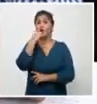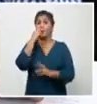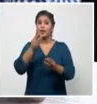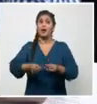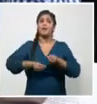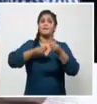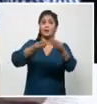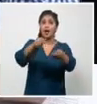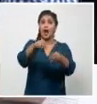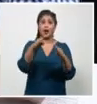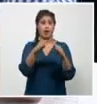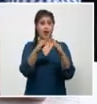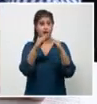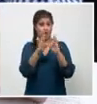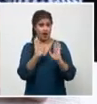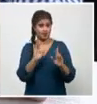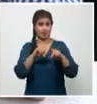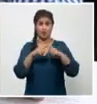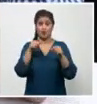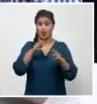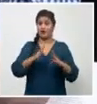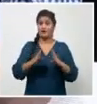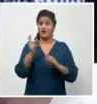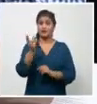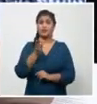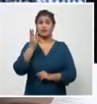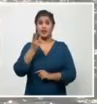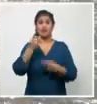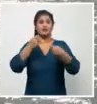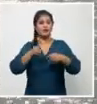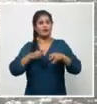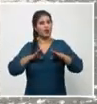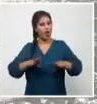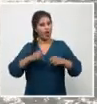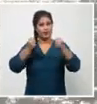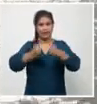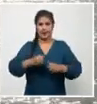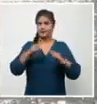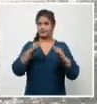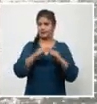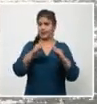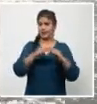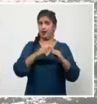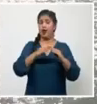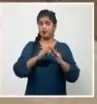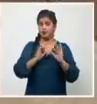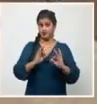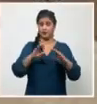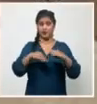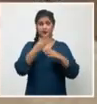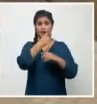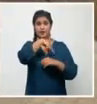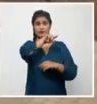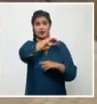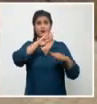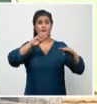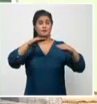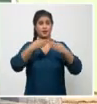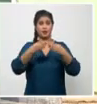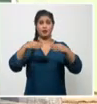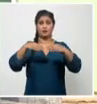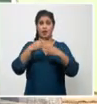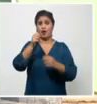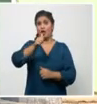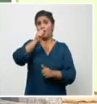tanto estemos en la fase, hay que evitar que circulen. Desde la jornada de ayer fueron cerrados los bares y solo prestarán